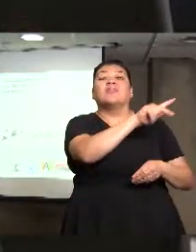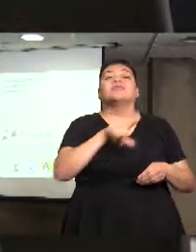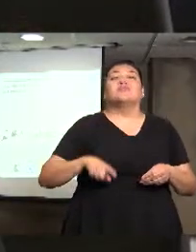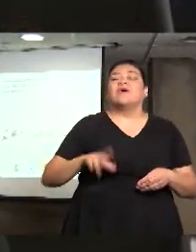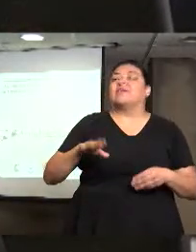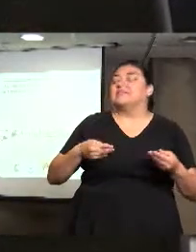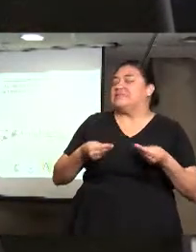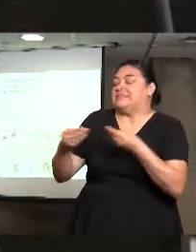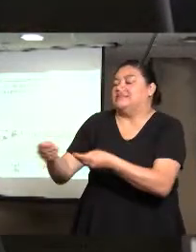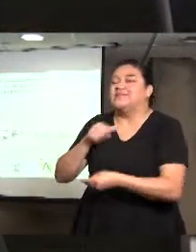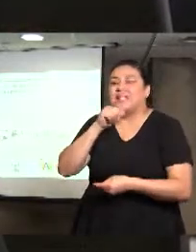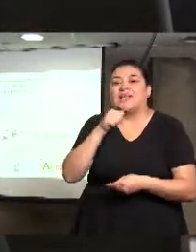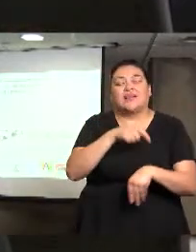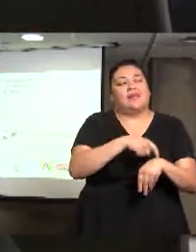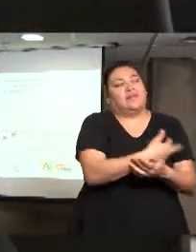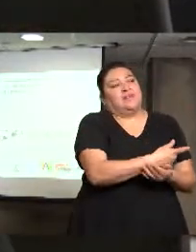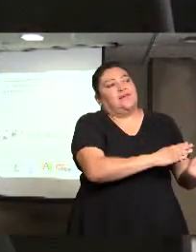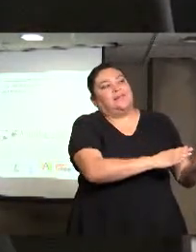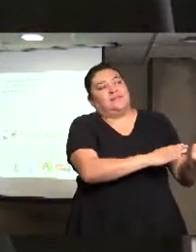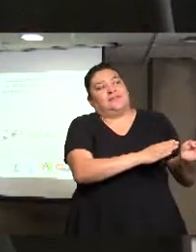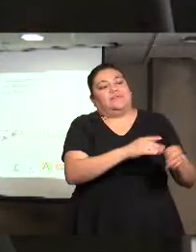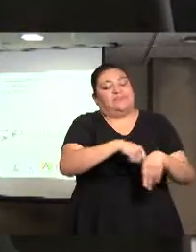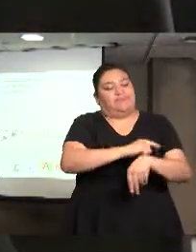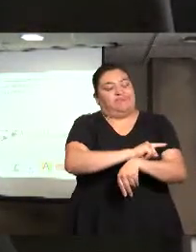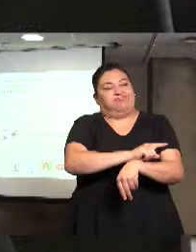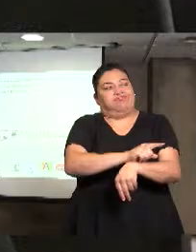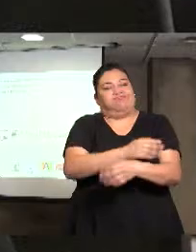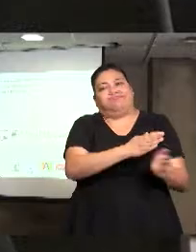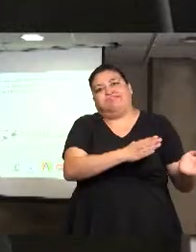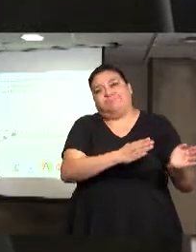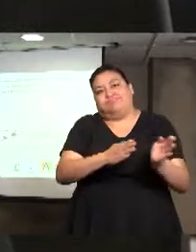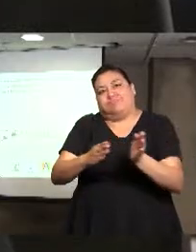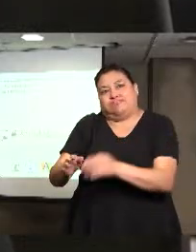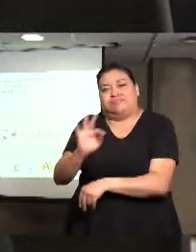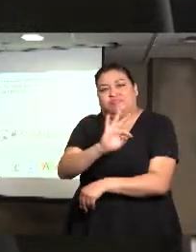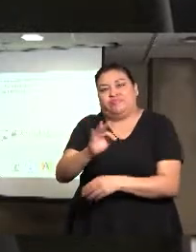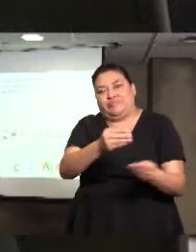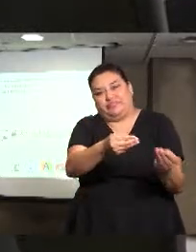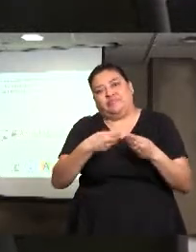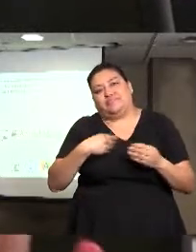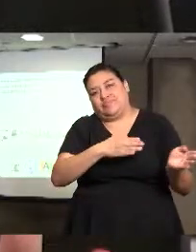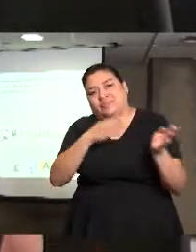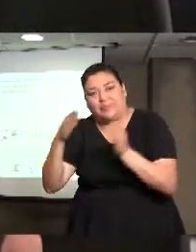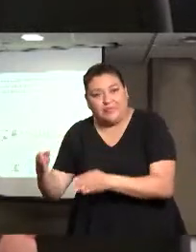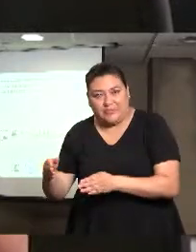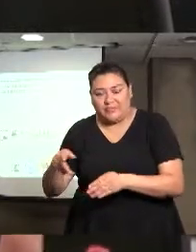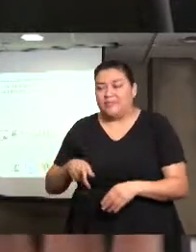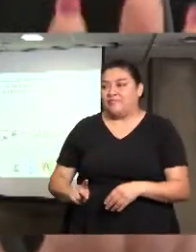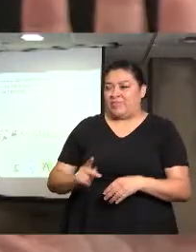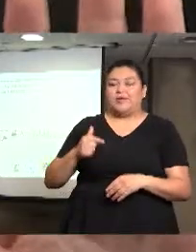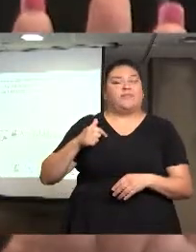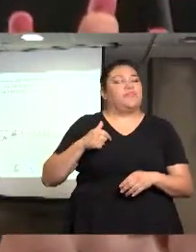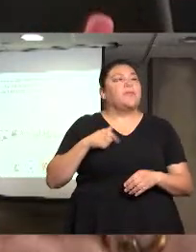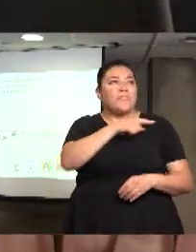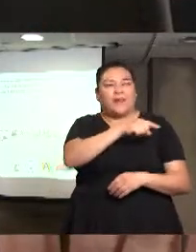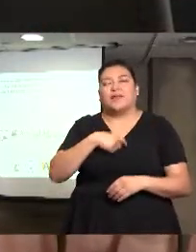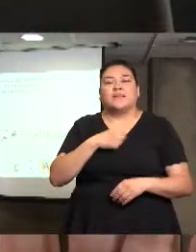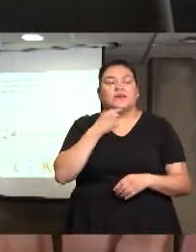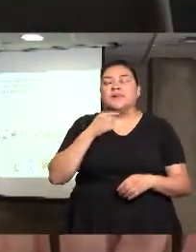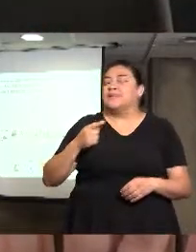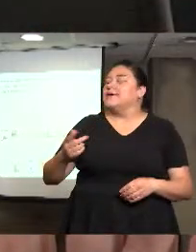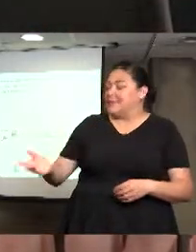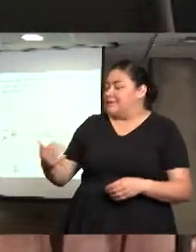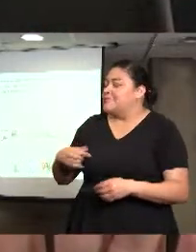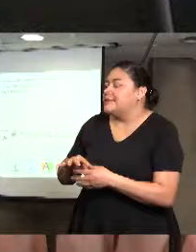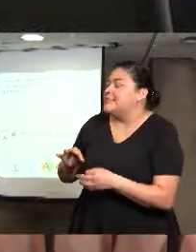retrasando, pero es la más confiable, es interesante, porque lo que solicitamos es, no, no me digas cuántos delitos de trata